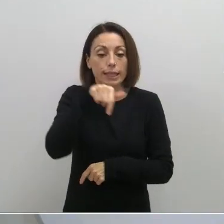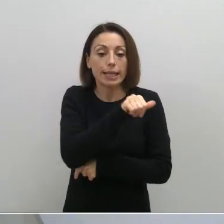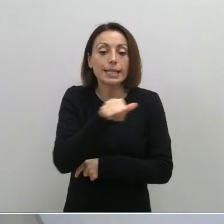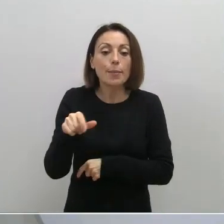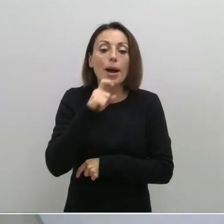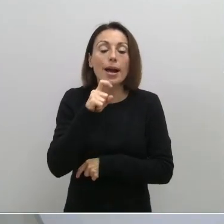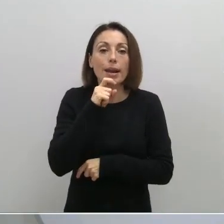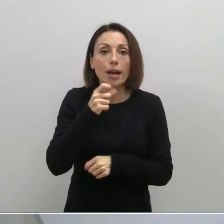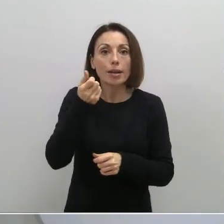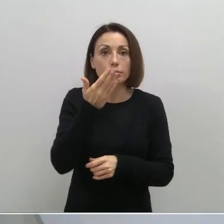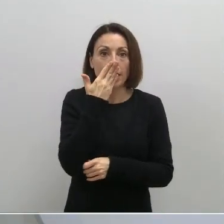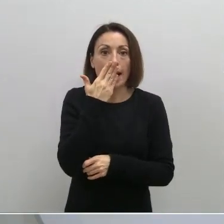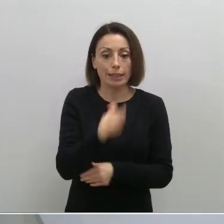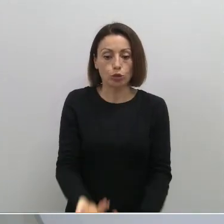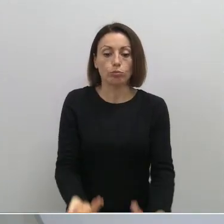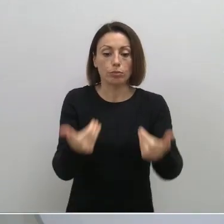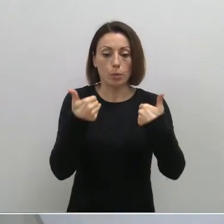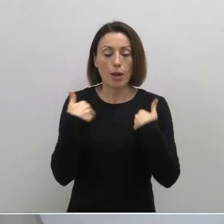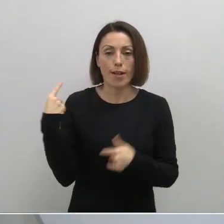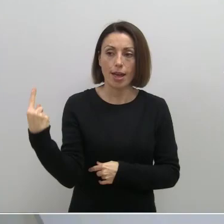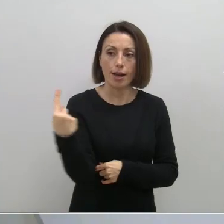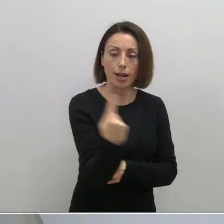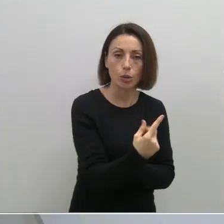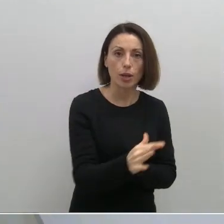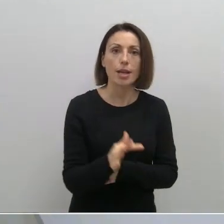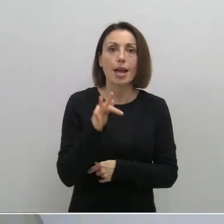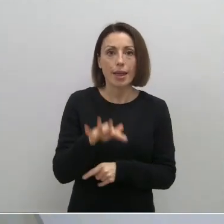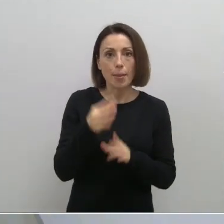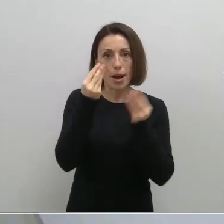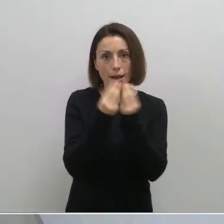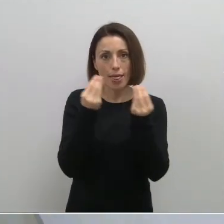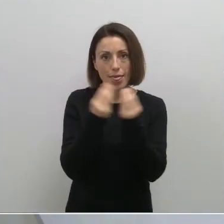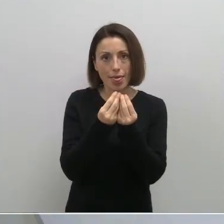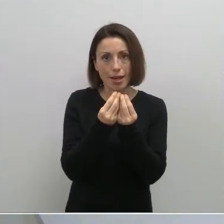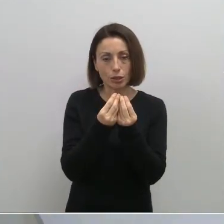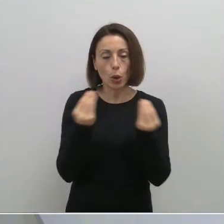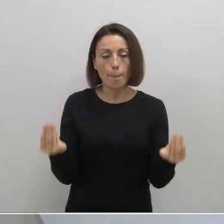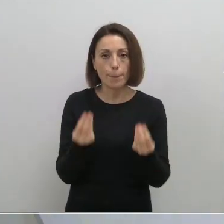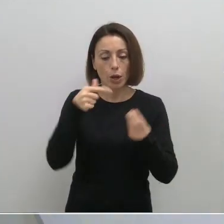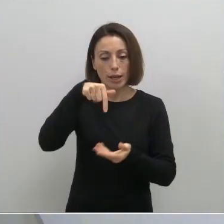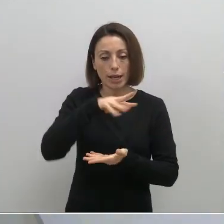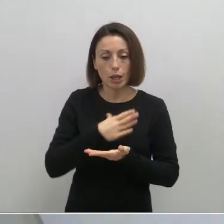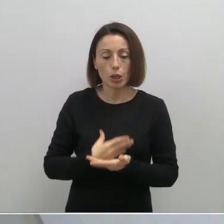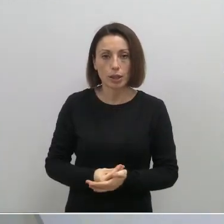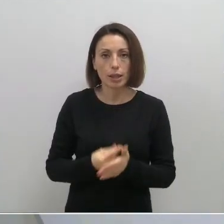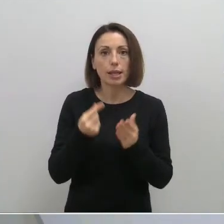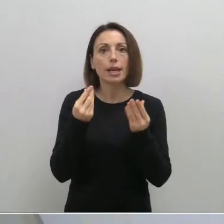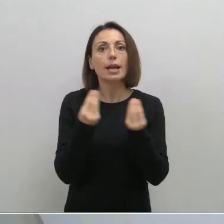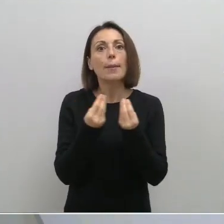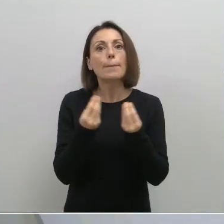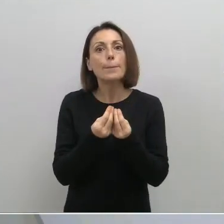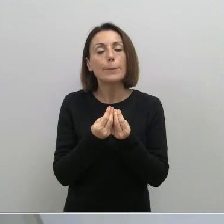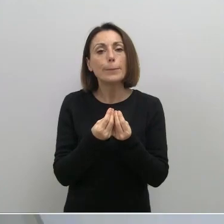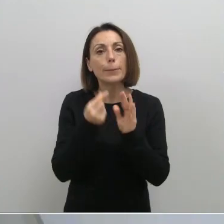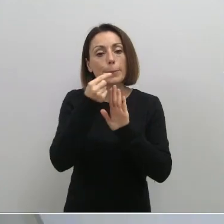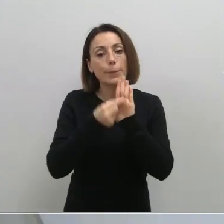semana, de la actitud responsable que tengamos y de que podamos seguir mejorando las cifras epidemiológicas en la región. Las medidas más eficaces,